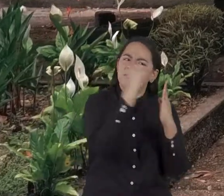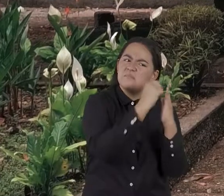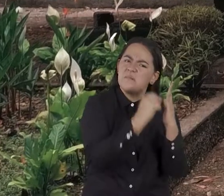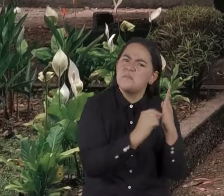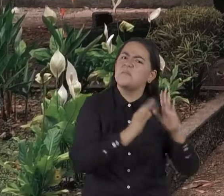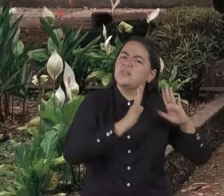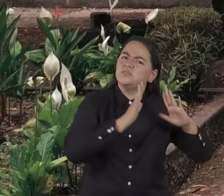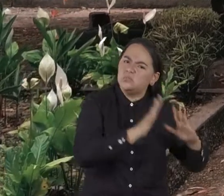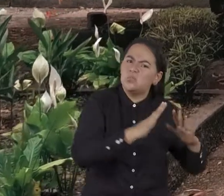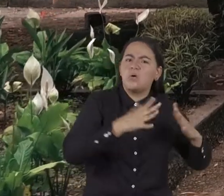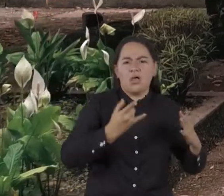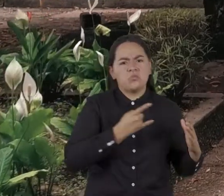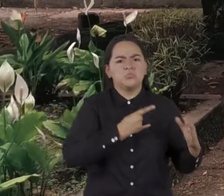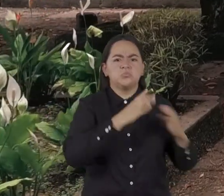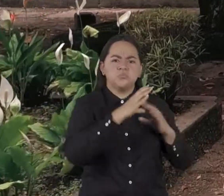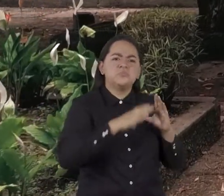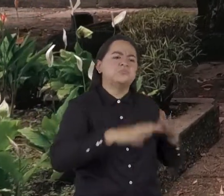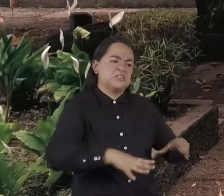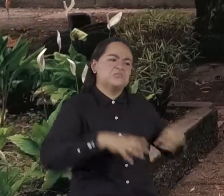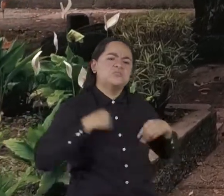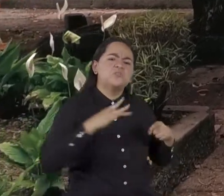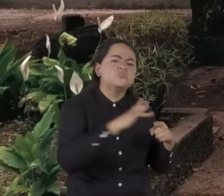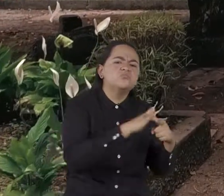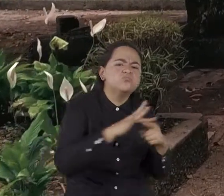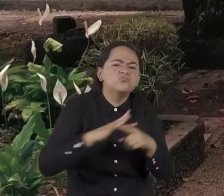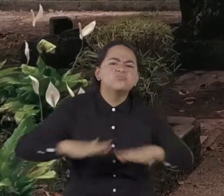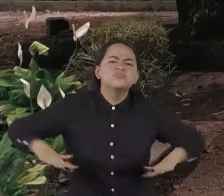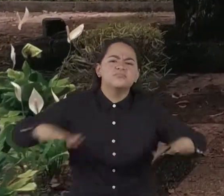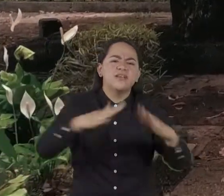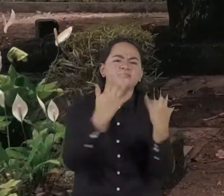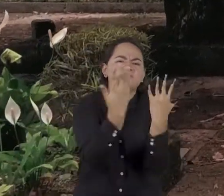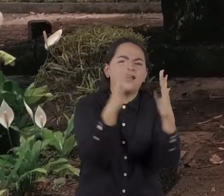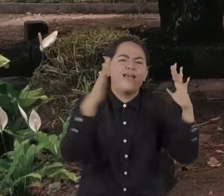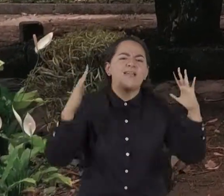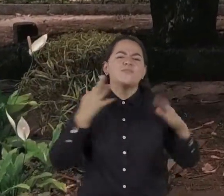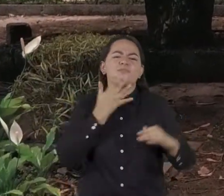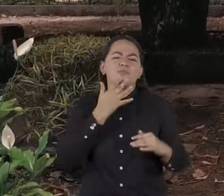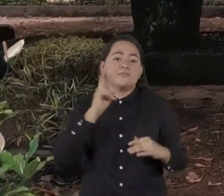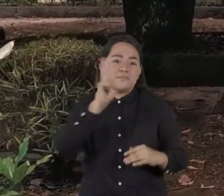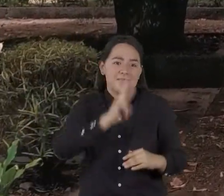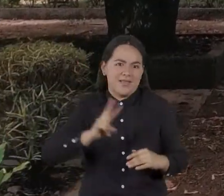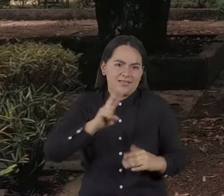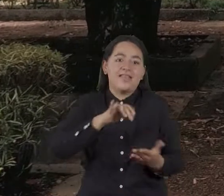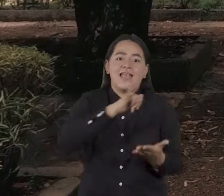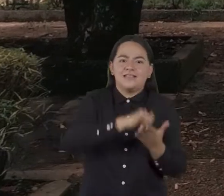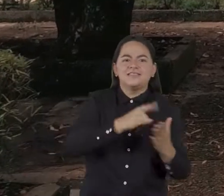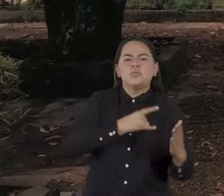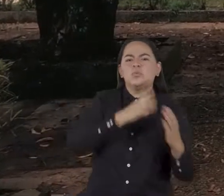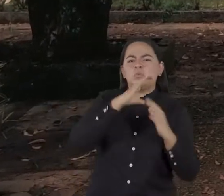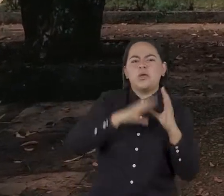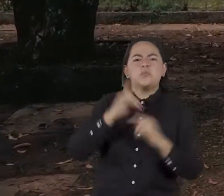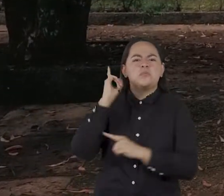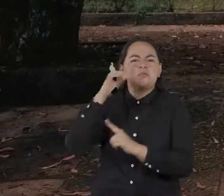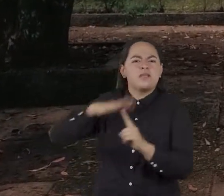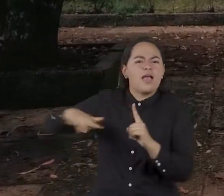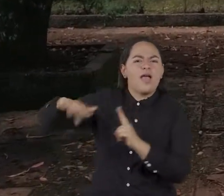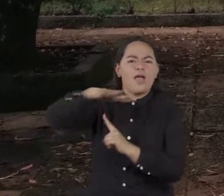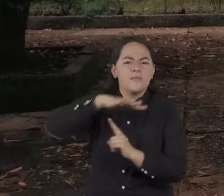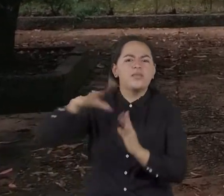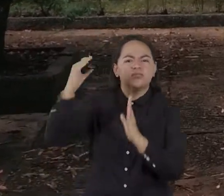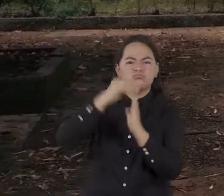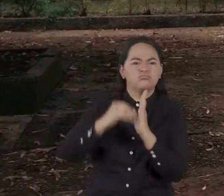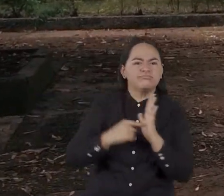exigencias en el tema ambiental, la alma mater de los caucanos le ha apostado a la construcción de una universidad verde. Por ello, ha establecido unas políticas